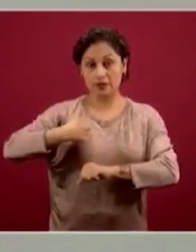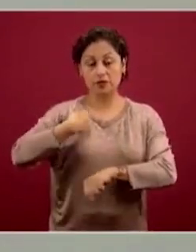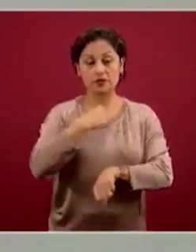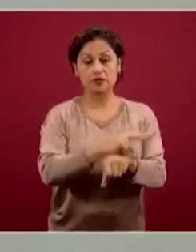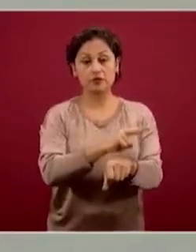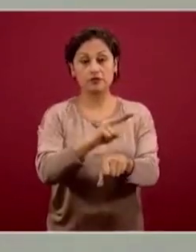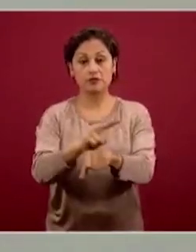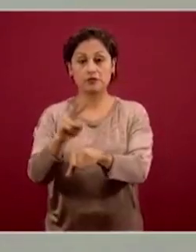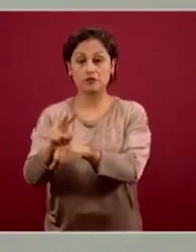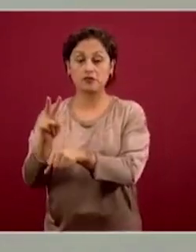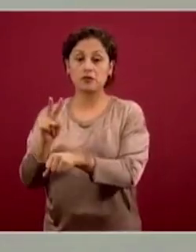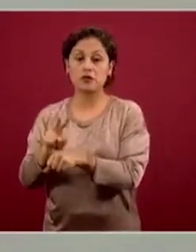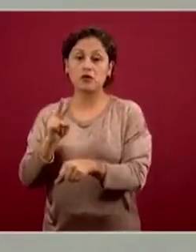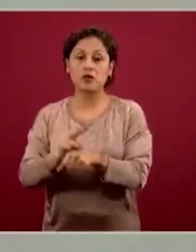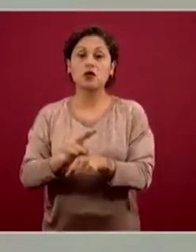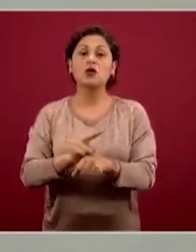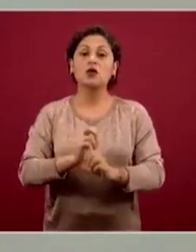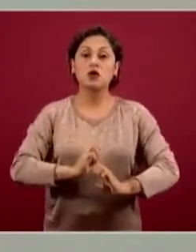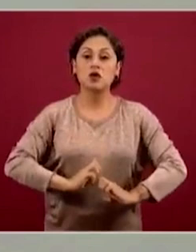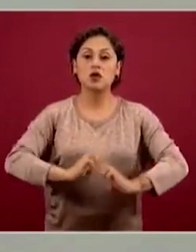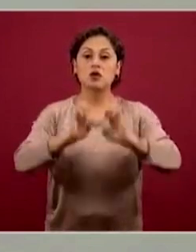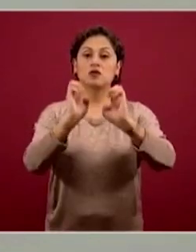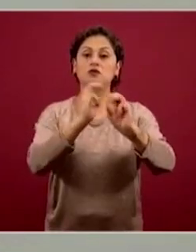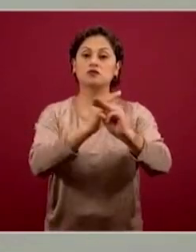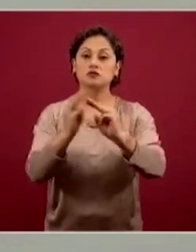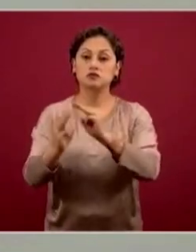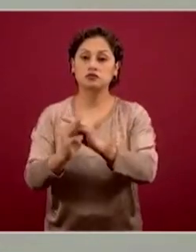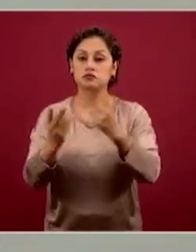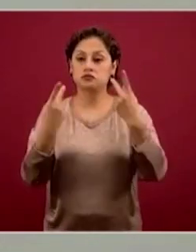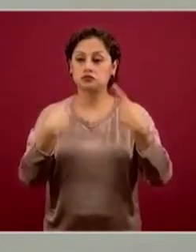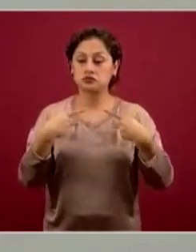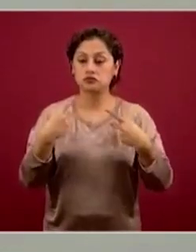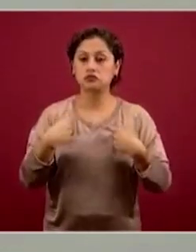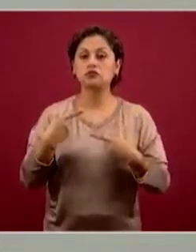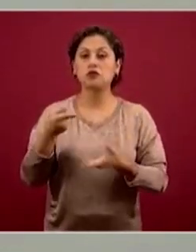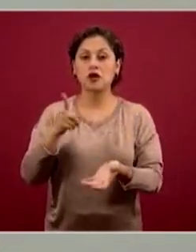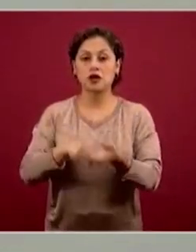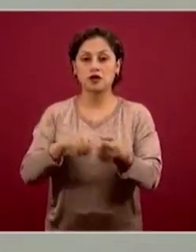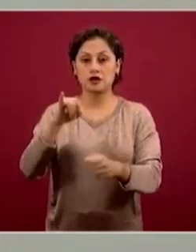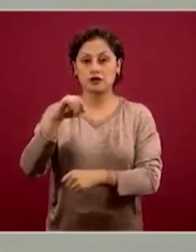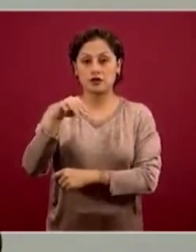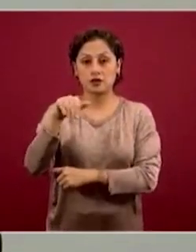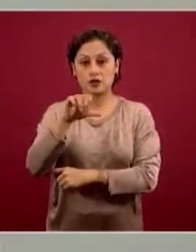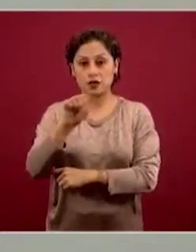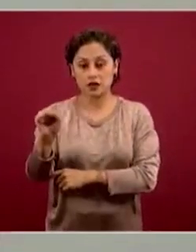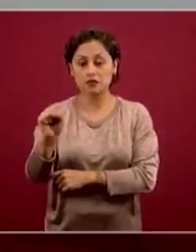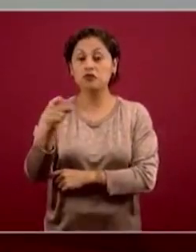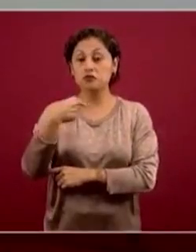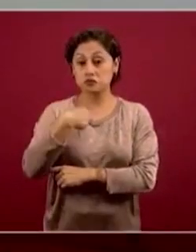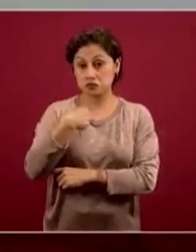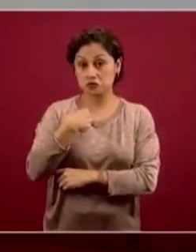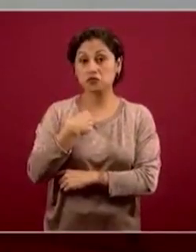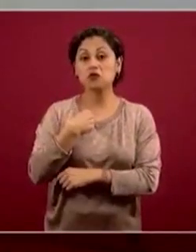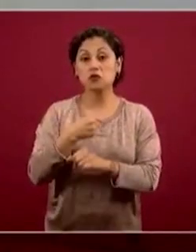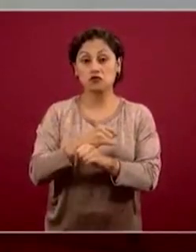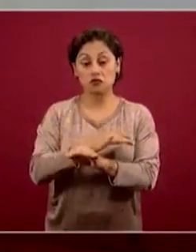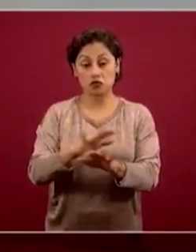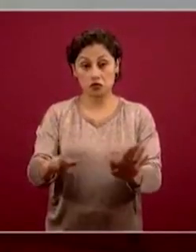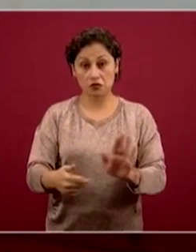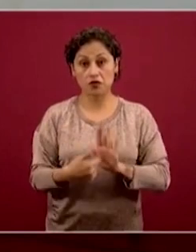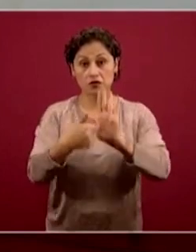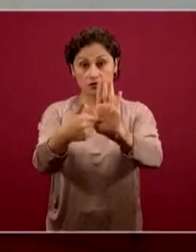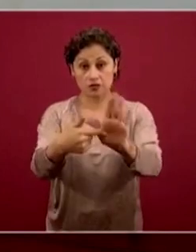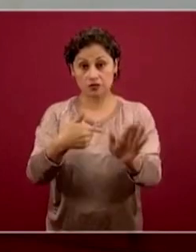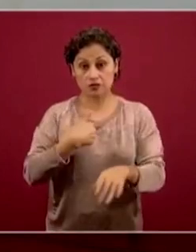en el Instituto Mexicano del Seguro Social, por lo que me permito informar lo siguiente. El 30